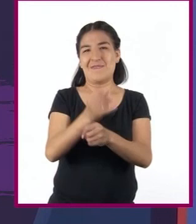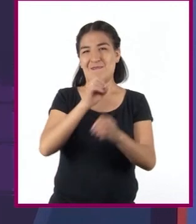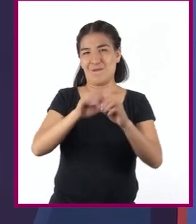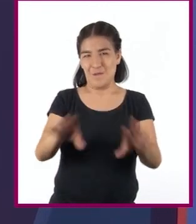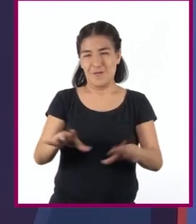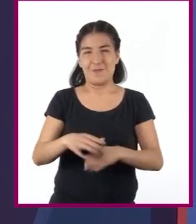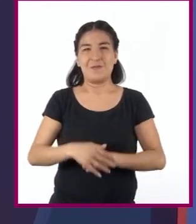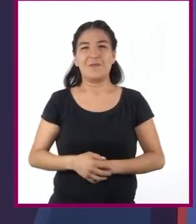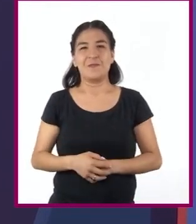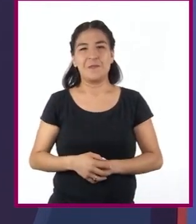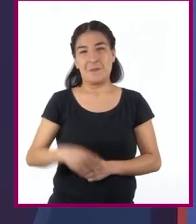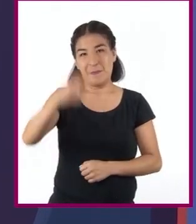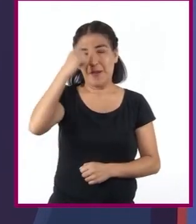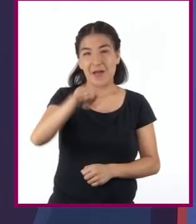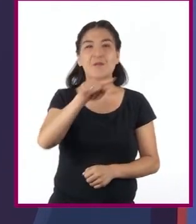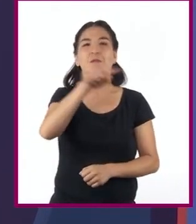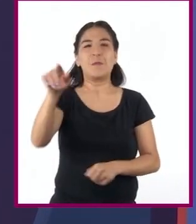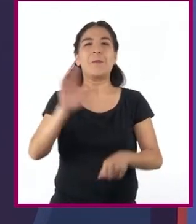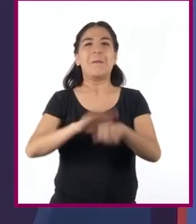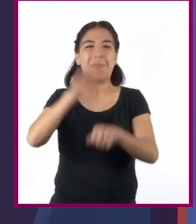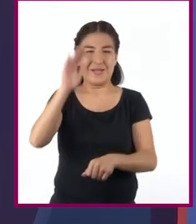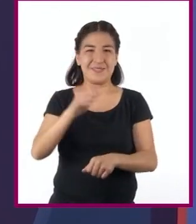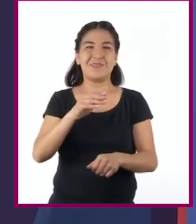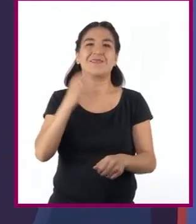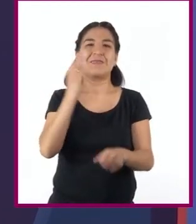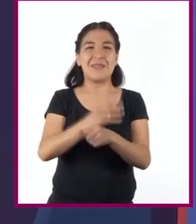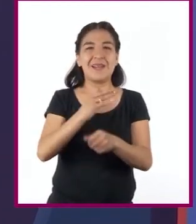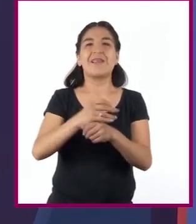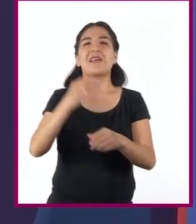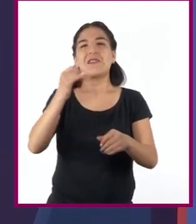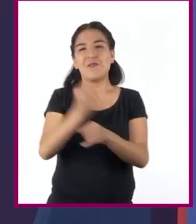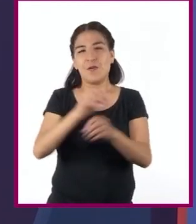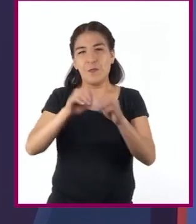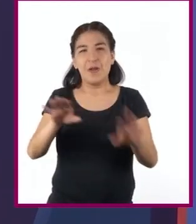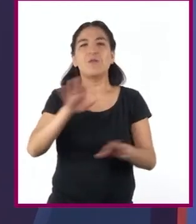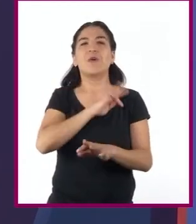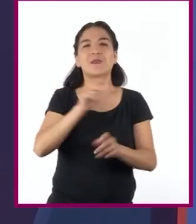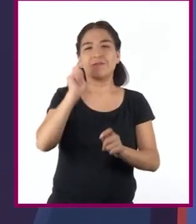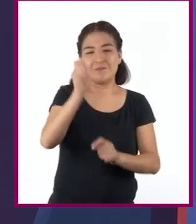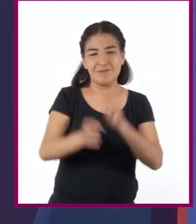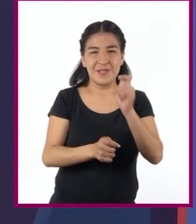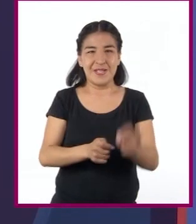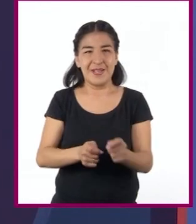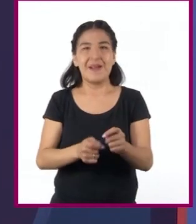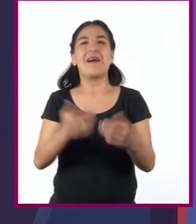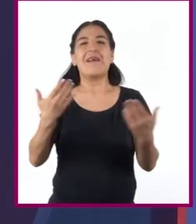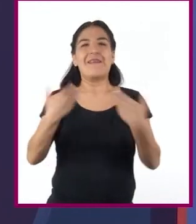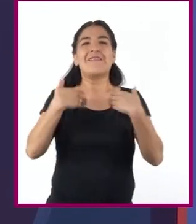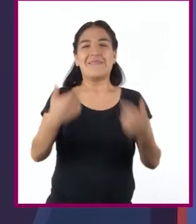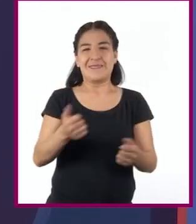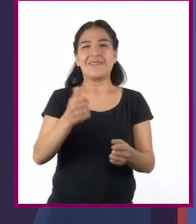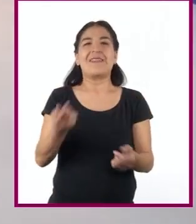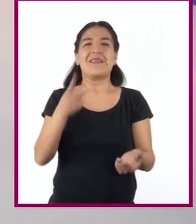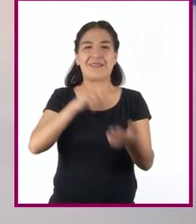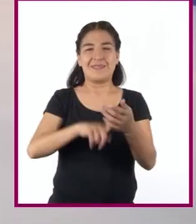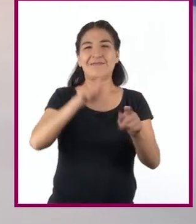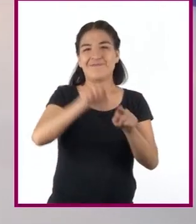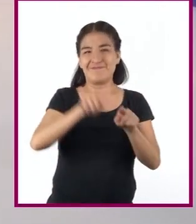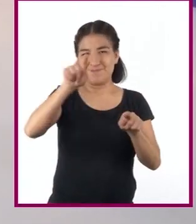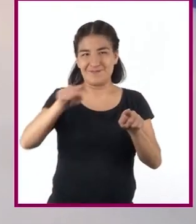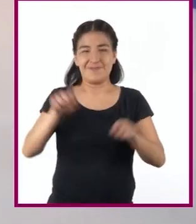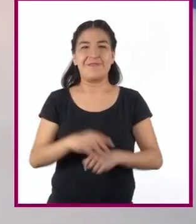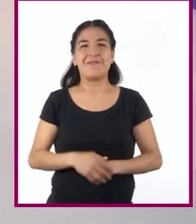para que cuenten con más elementos y podamos interpretar información contenida en gráficas.